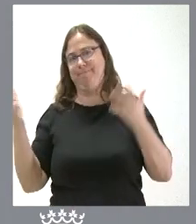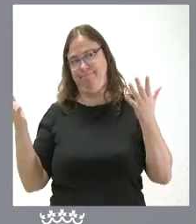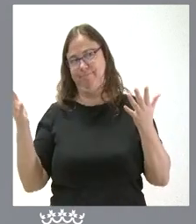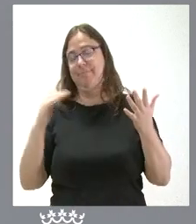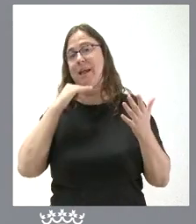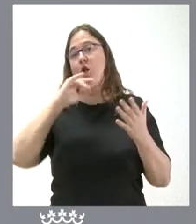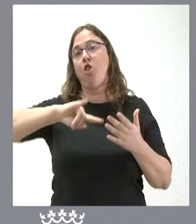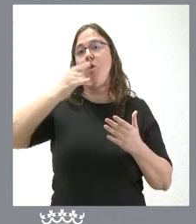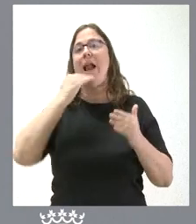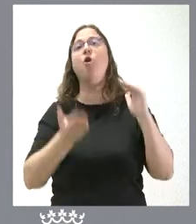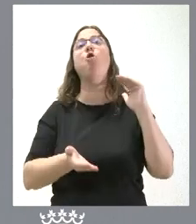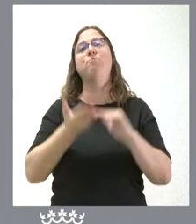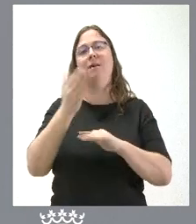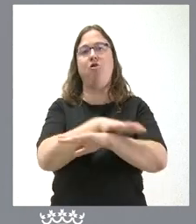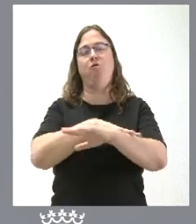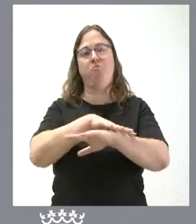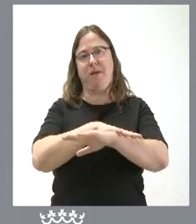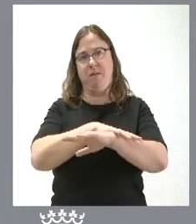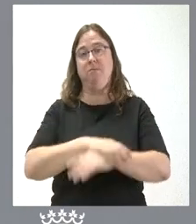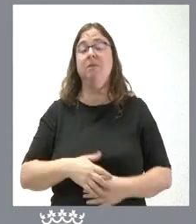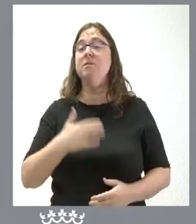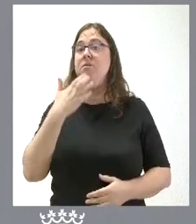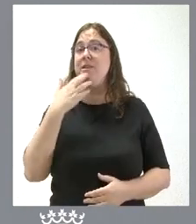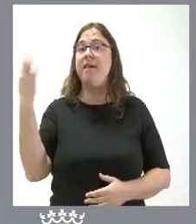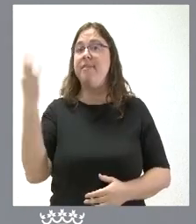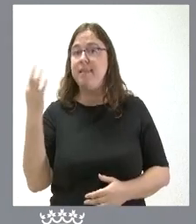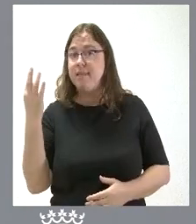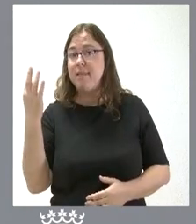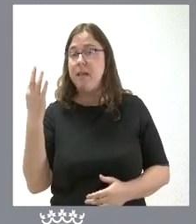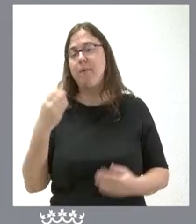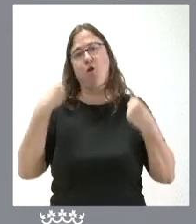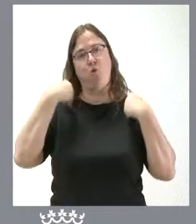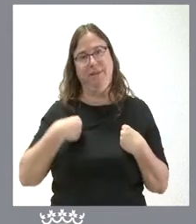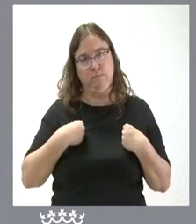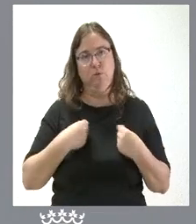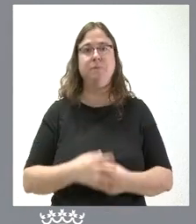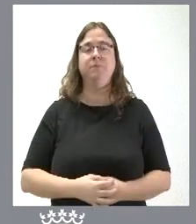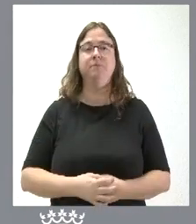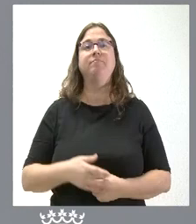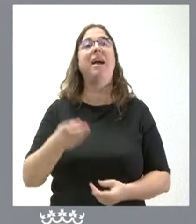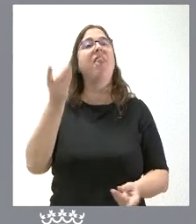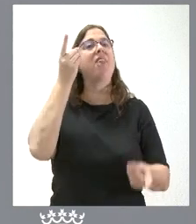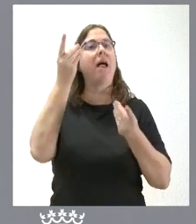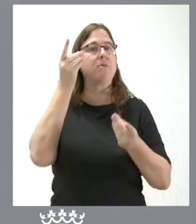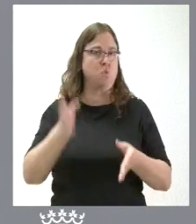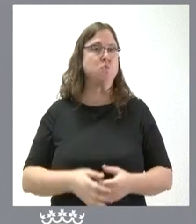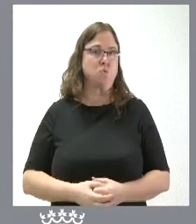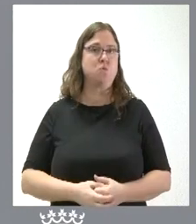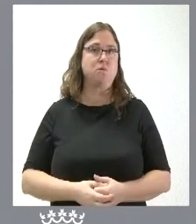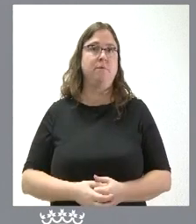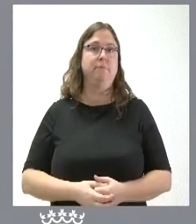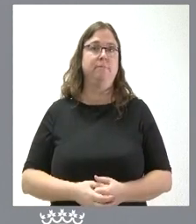del doble de lo que pone el Gobierno cuando nos tendría que tocar poner exactamente lo mismo ese es el dato que